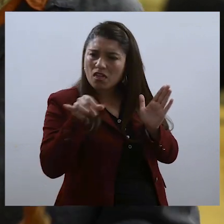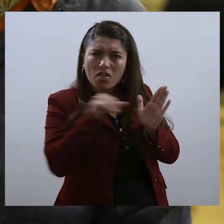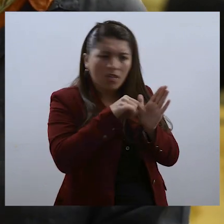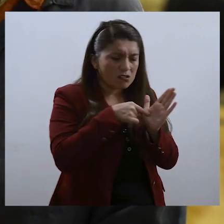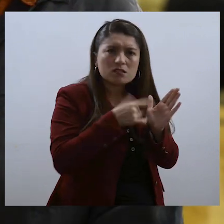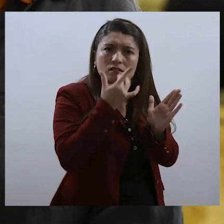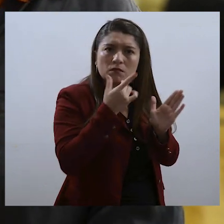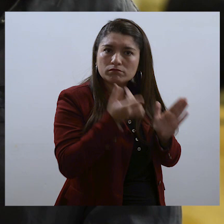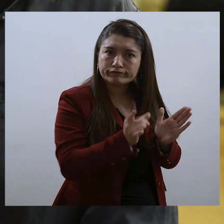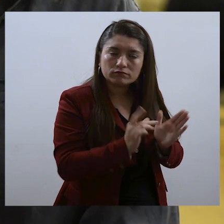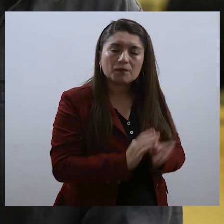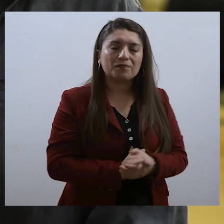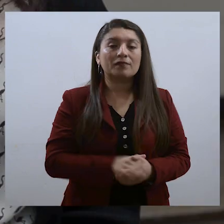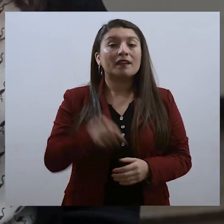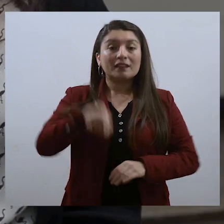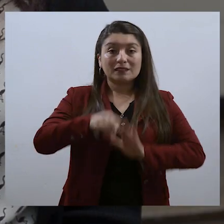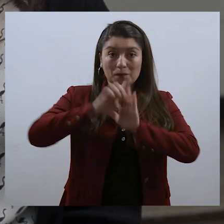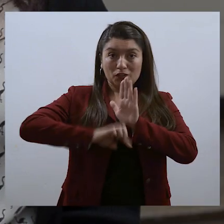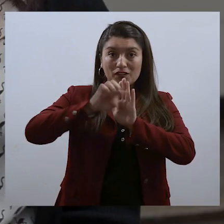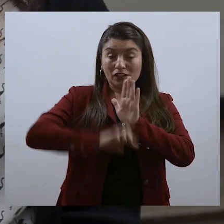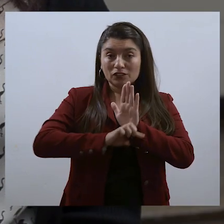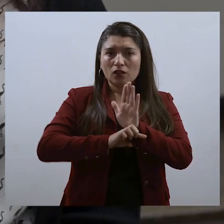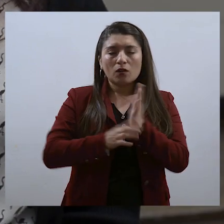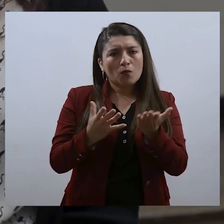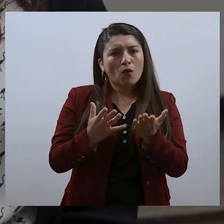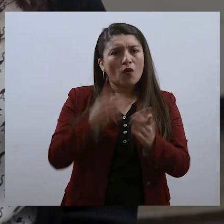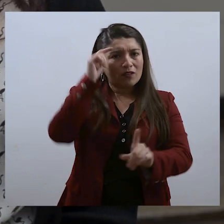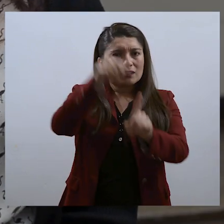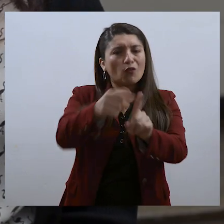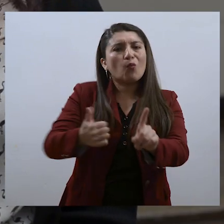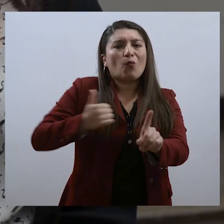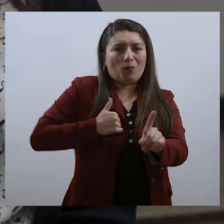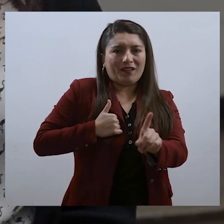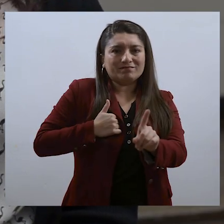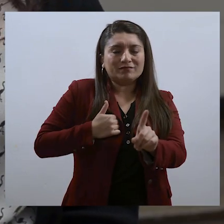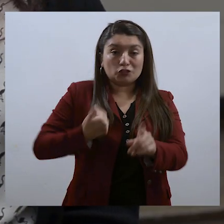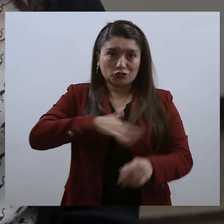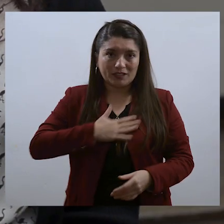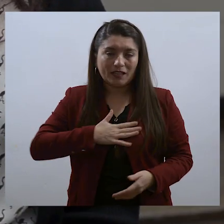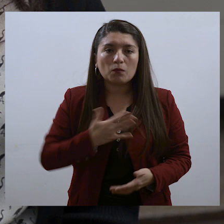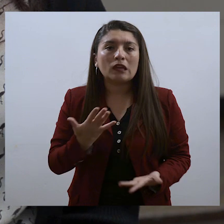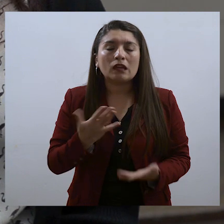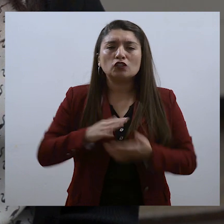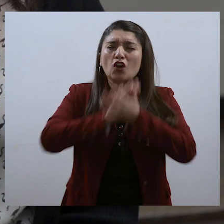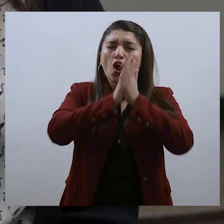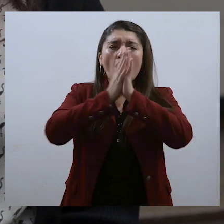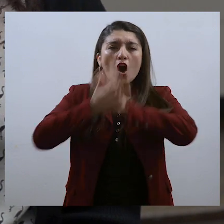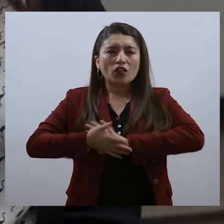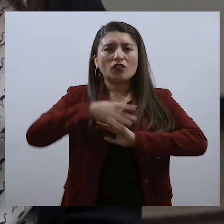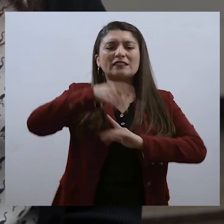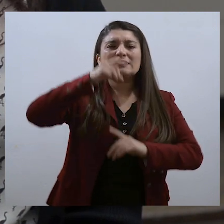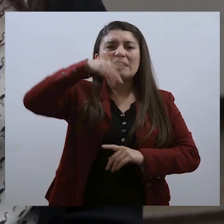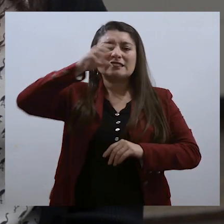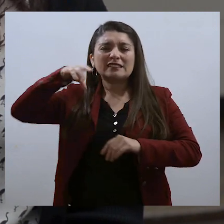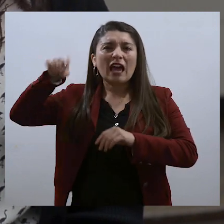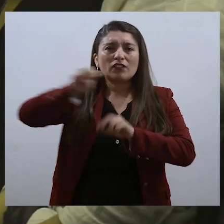buscarla en un libro no es tan simple. Este proyecto en particular cumple bastante con el objetivo que buscamos que es acercar todo